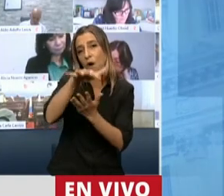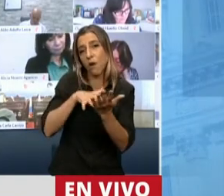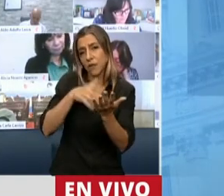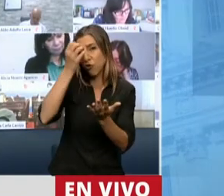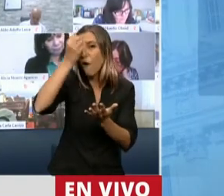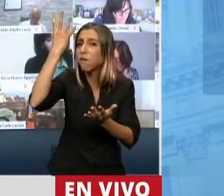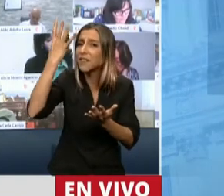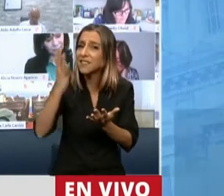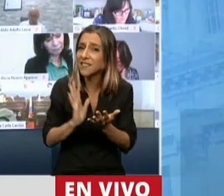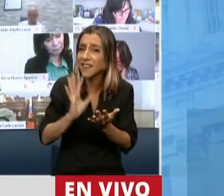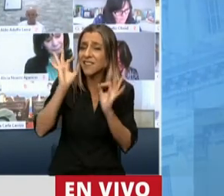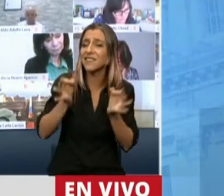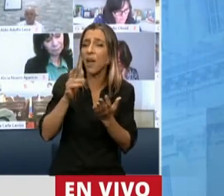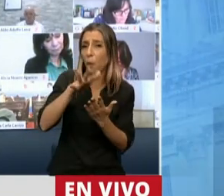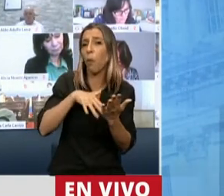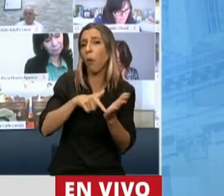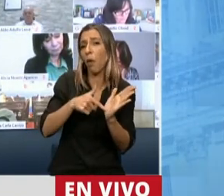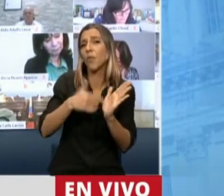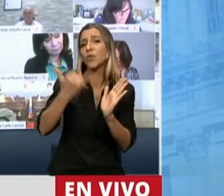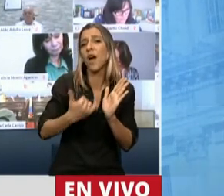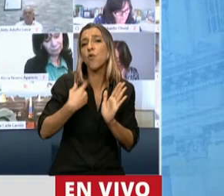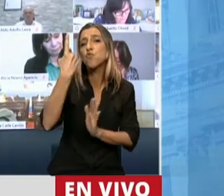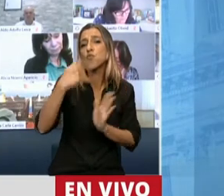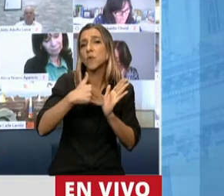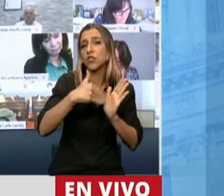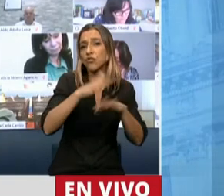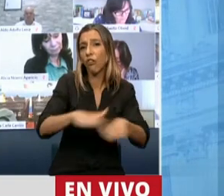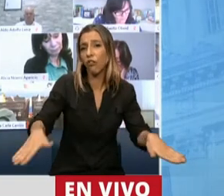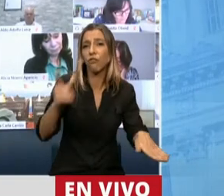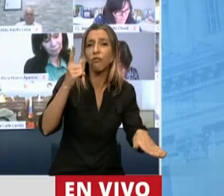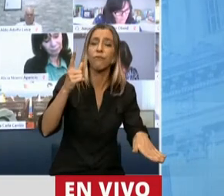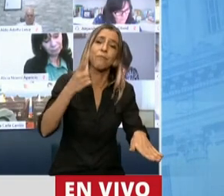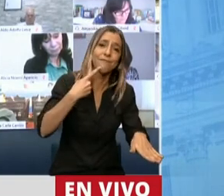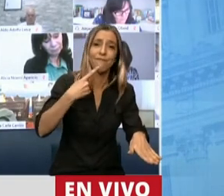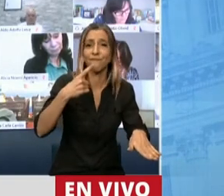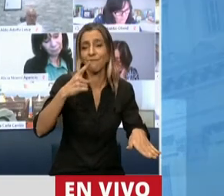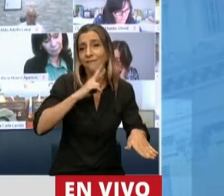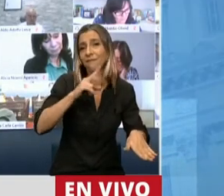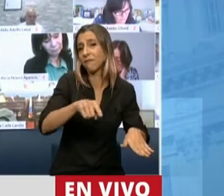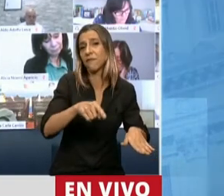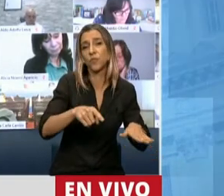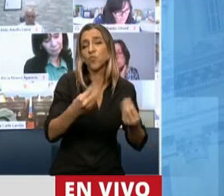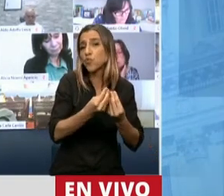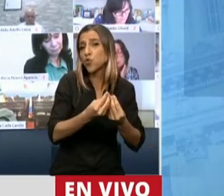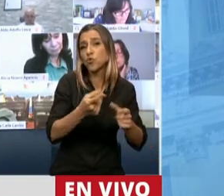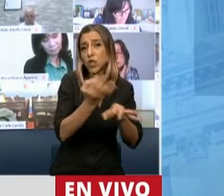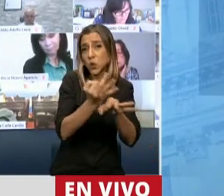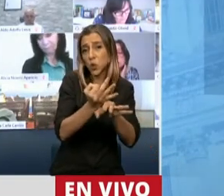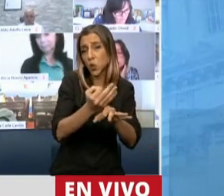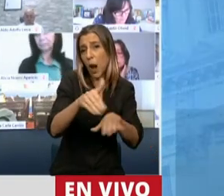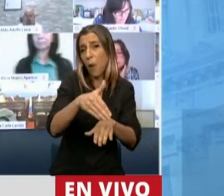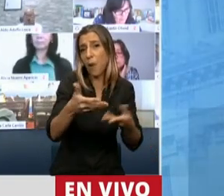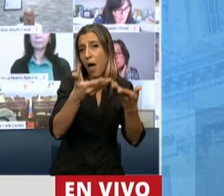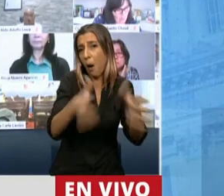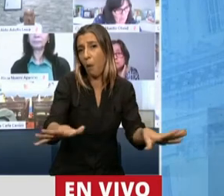oficiales, que hay más de un millón de chicos y chicas en la Argentina que están en riesgo de dejar la escuela. Estas